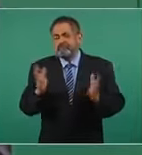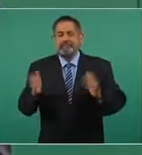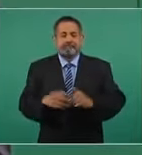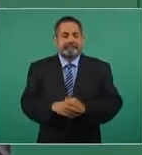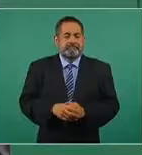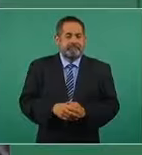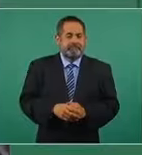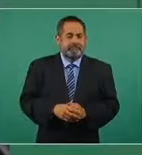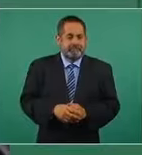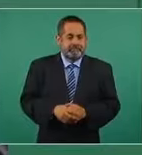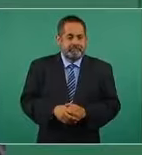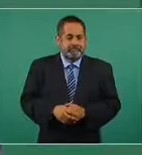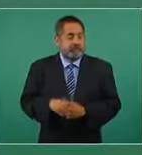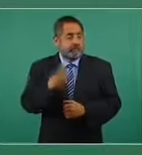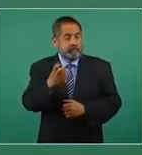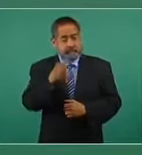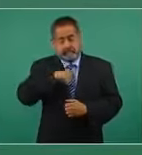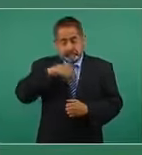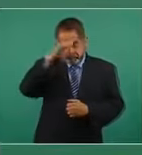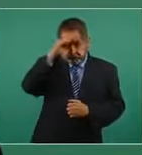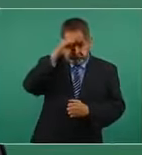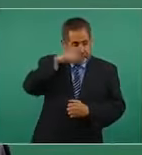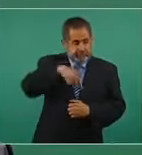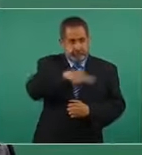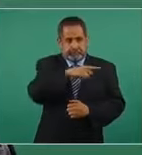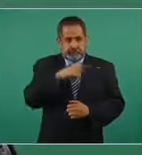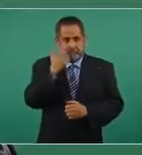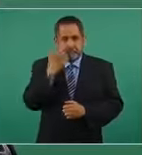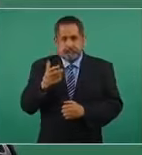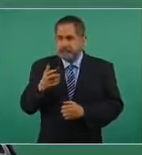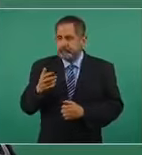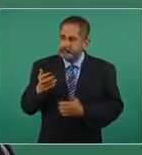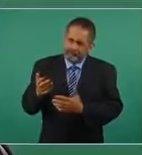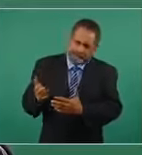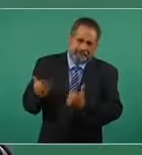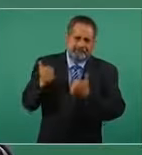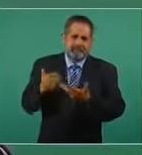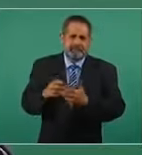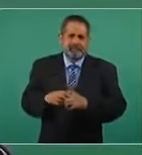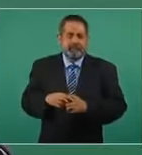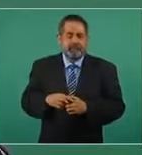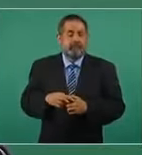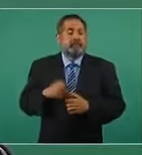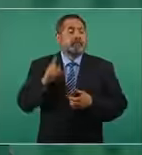Por eso la apuesta es a que voten el 35%.